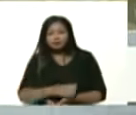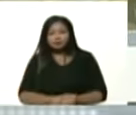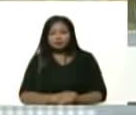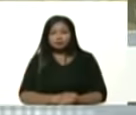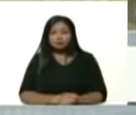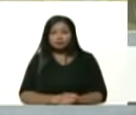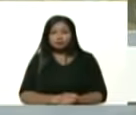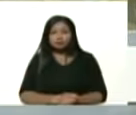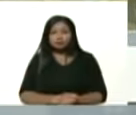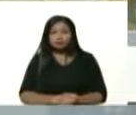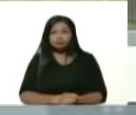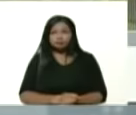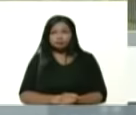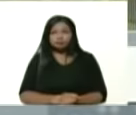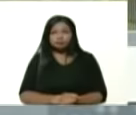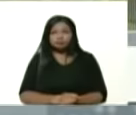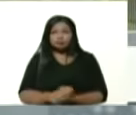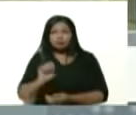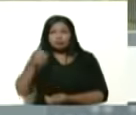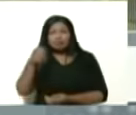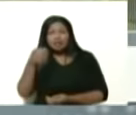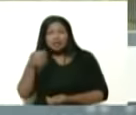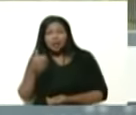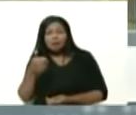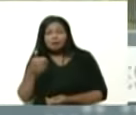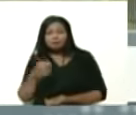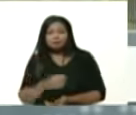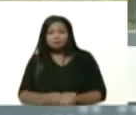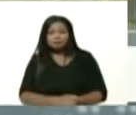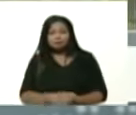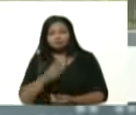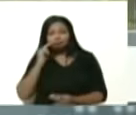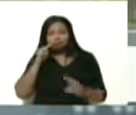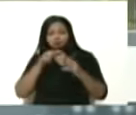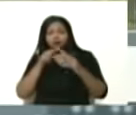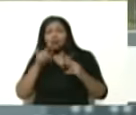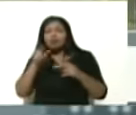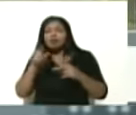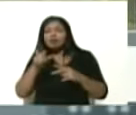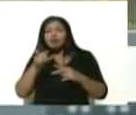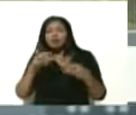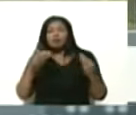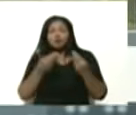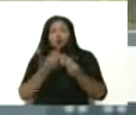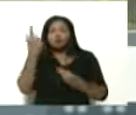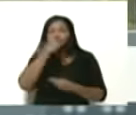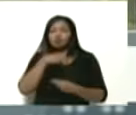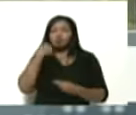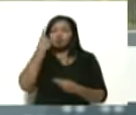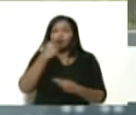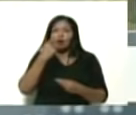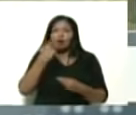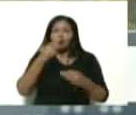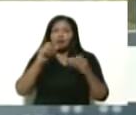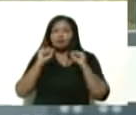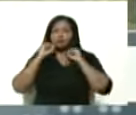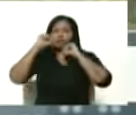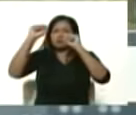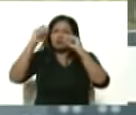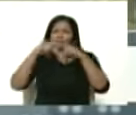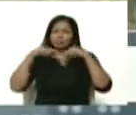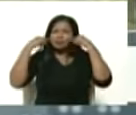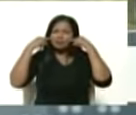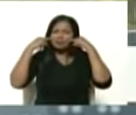Charachávez los valles del Tui allá está con su cara triunfante